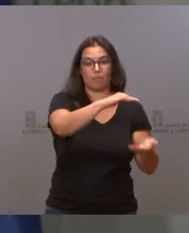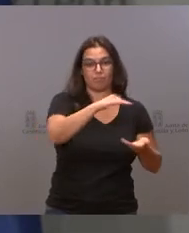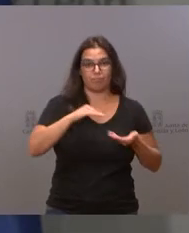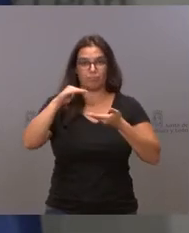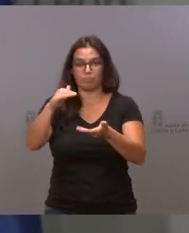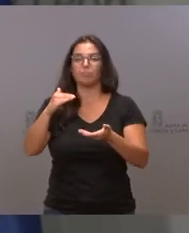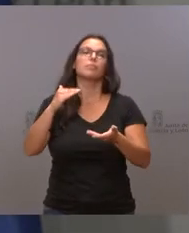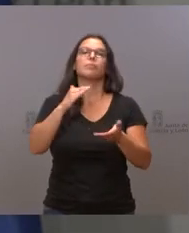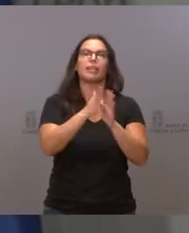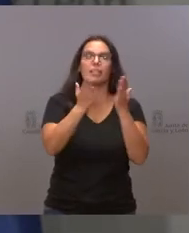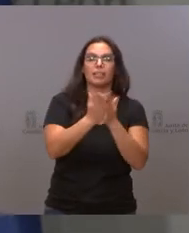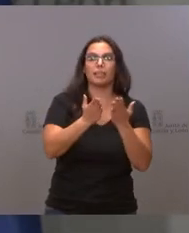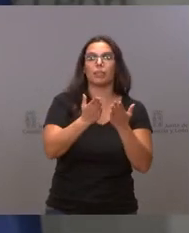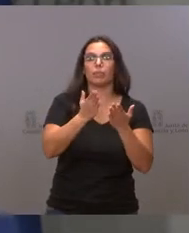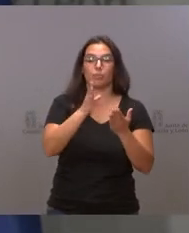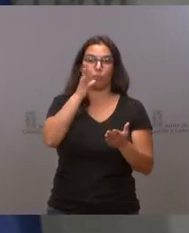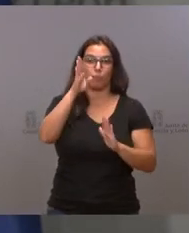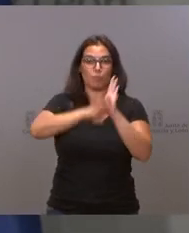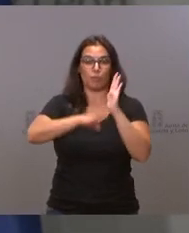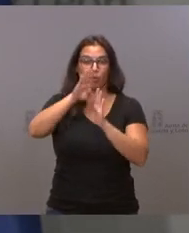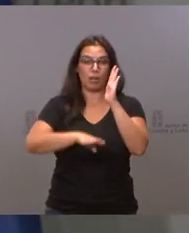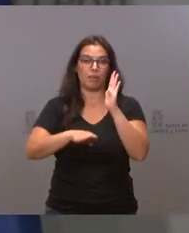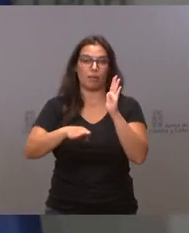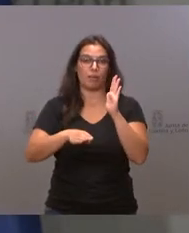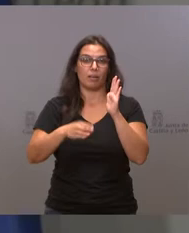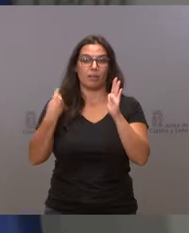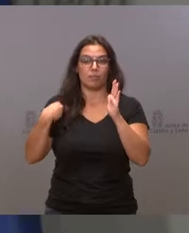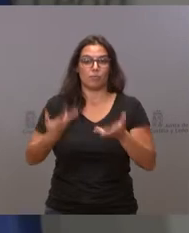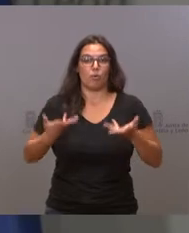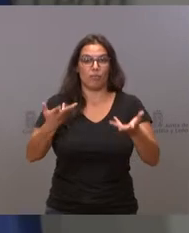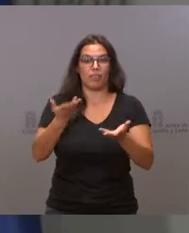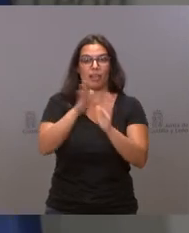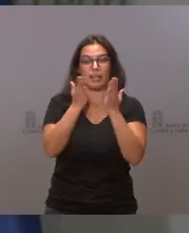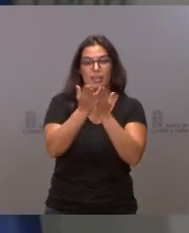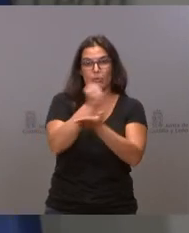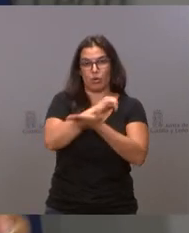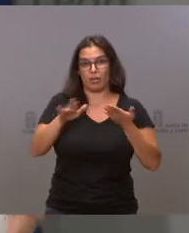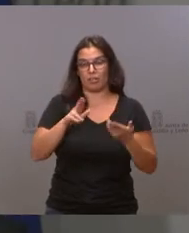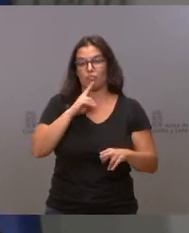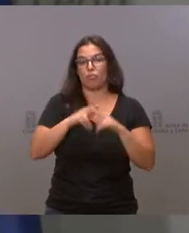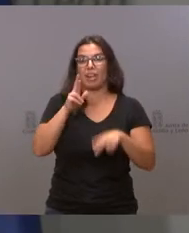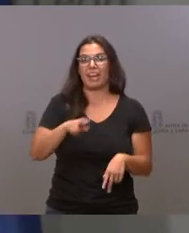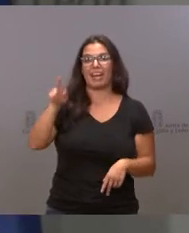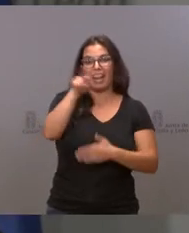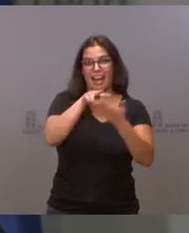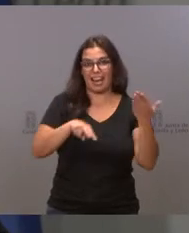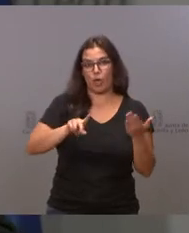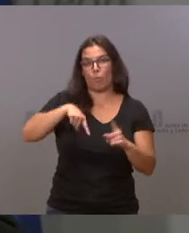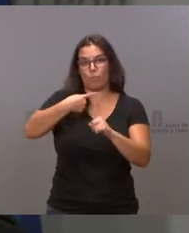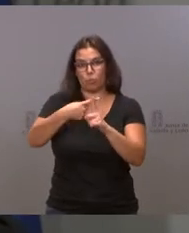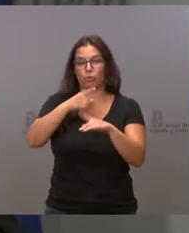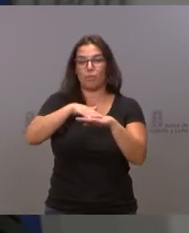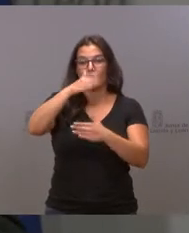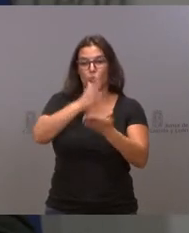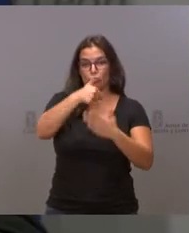texto y el material curricular derivado del programa de gratuidad de libros conocido como Releo Plus para el curso 2021